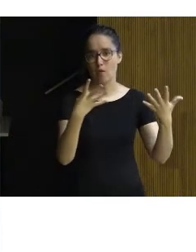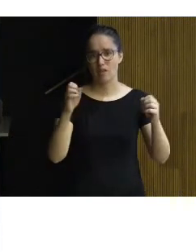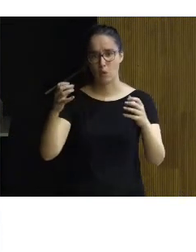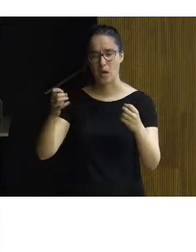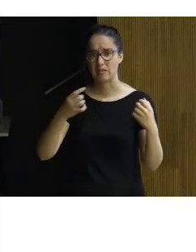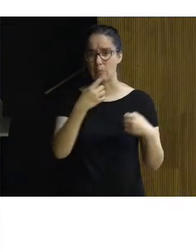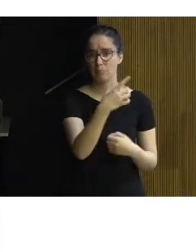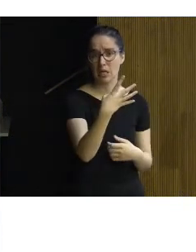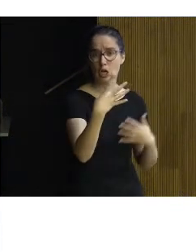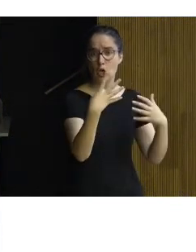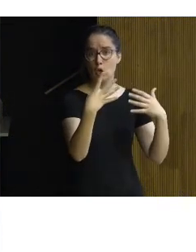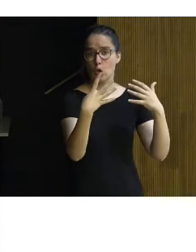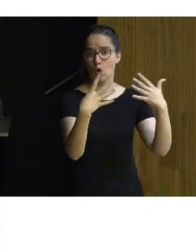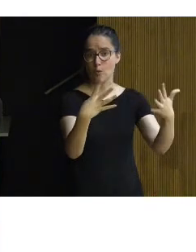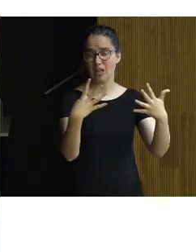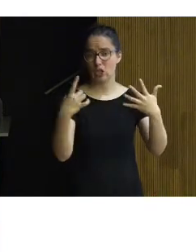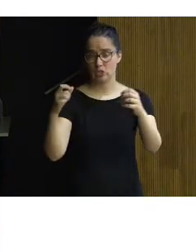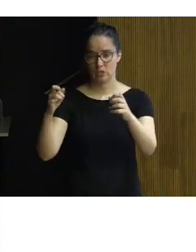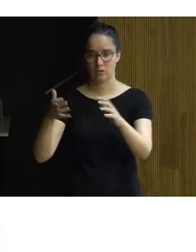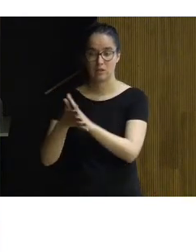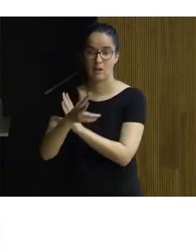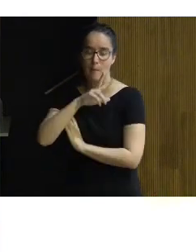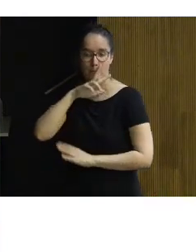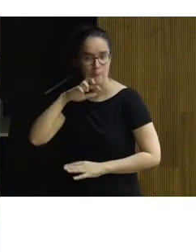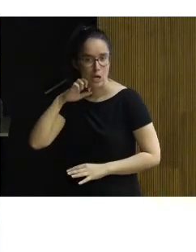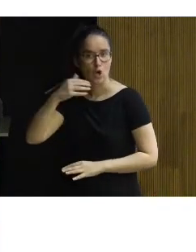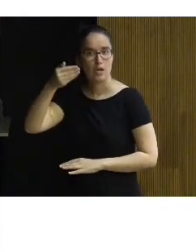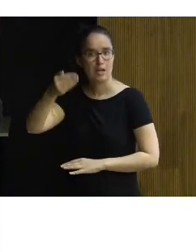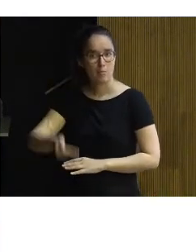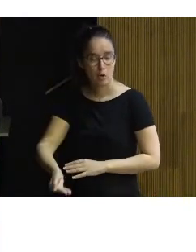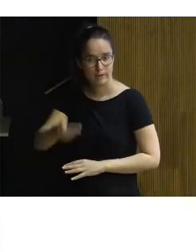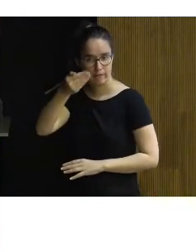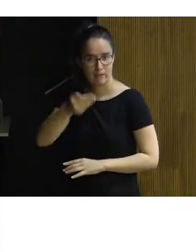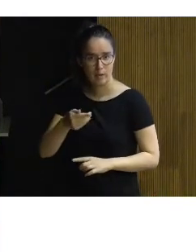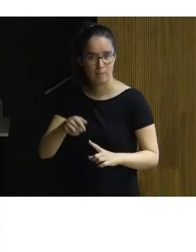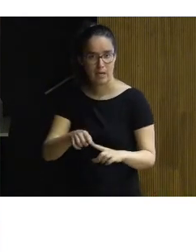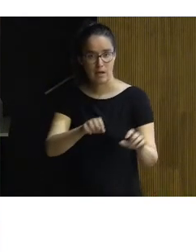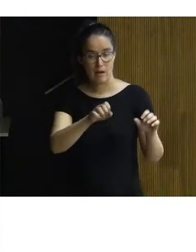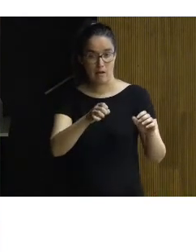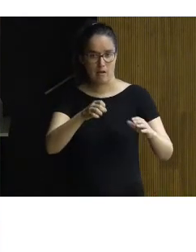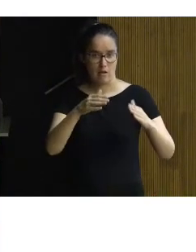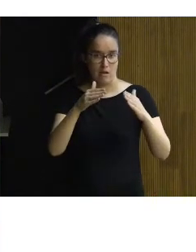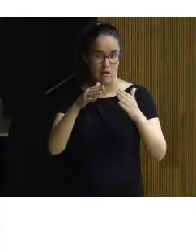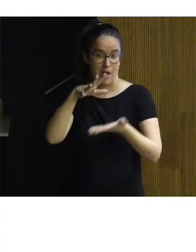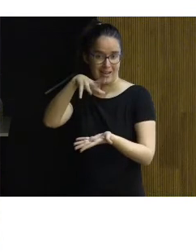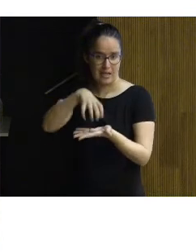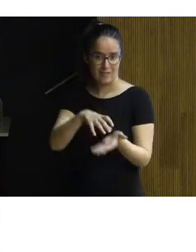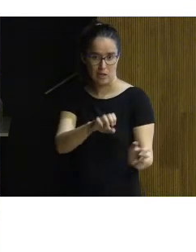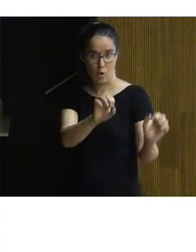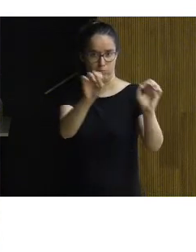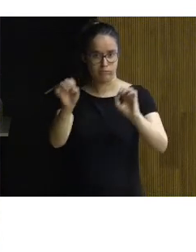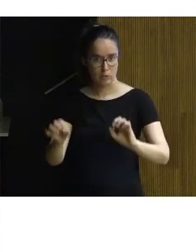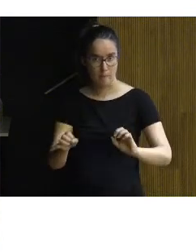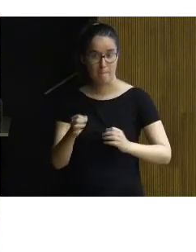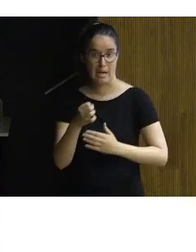60 por lo tanto tenían un valor importante de constituir el de mantener el edificio pero no tenían un valor